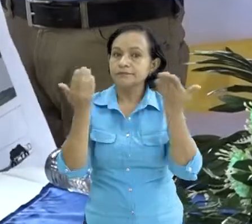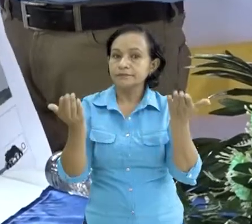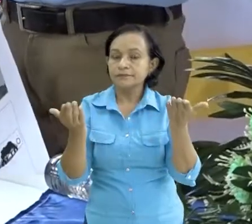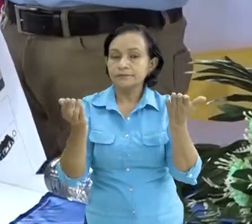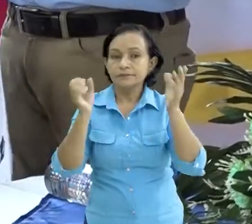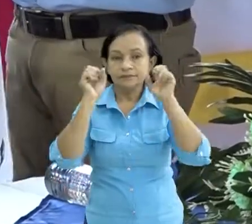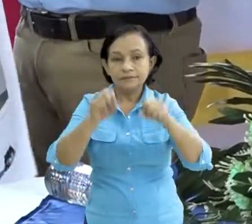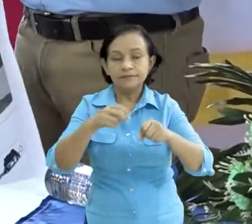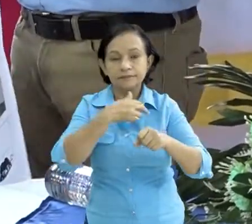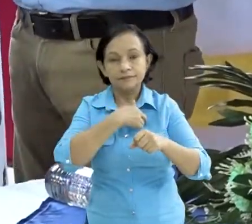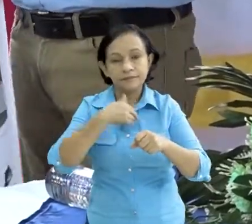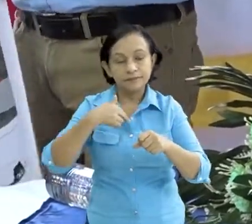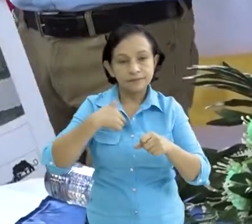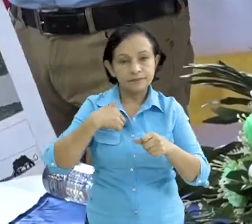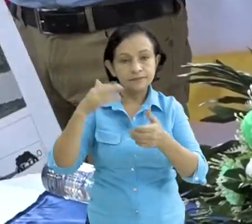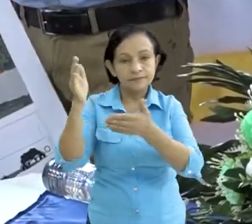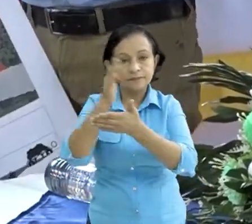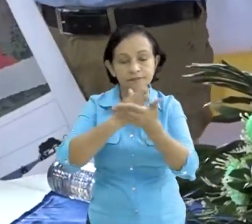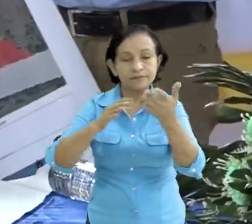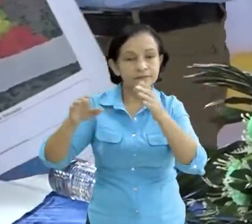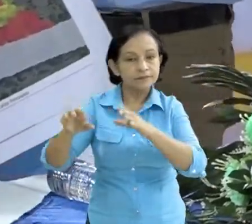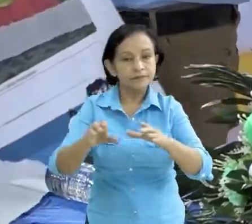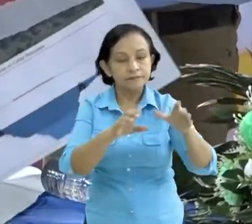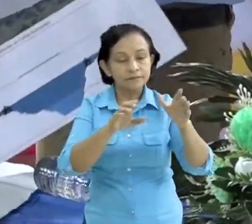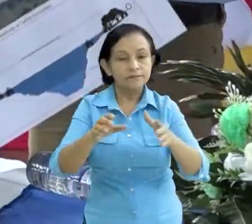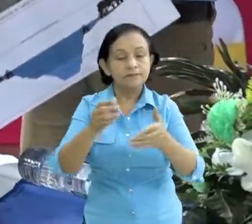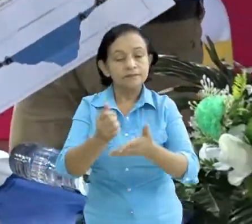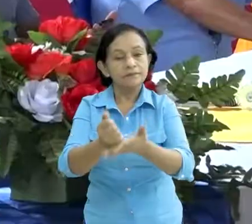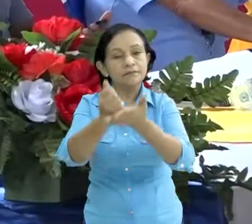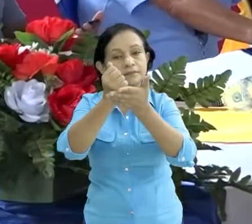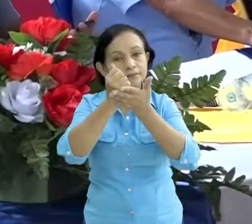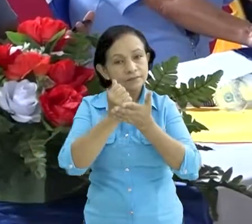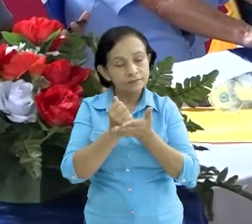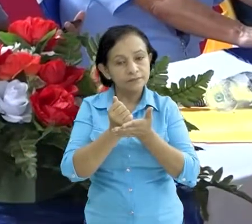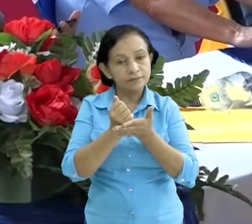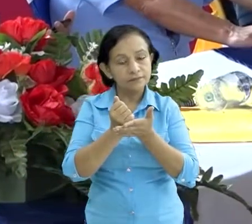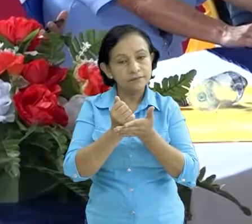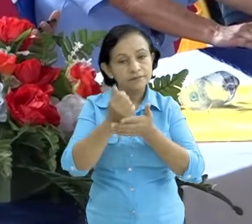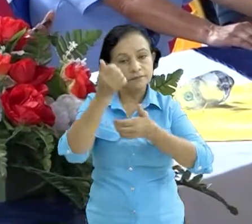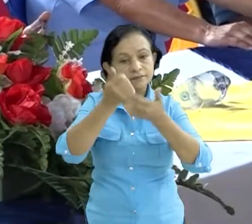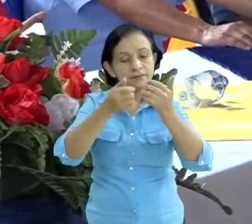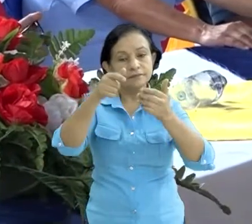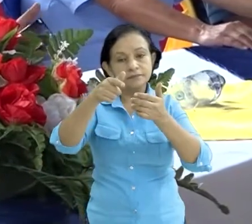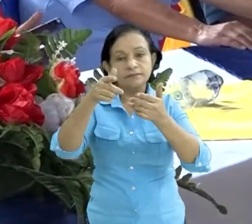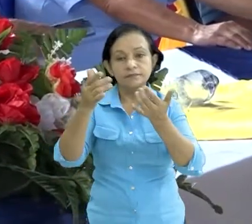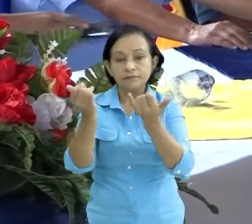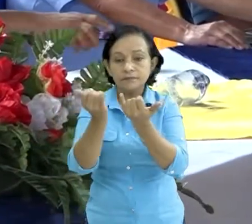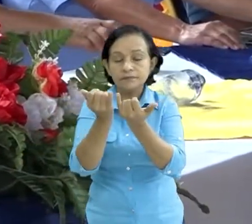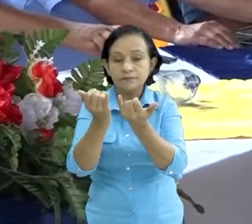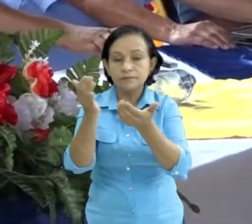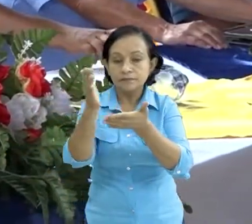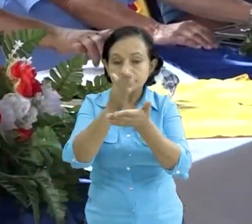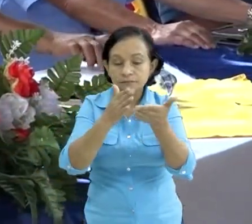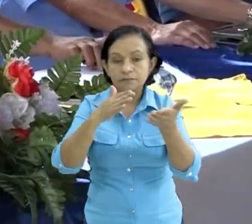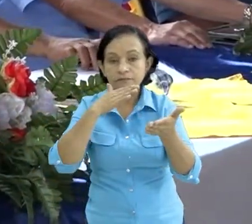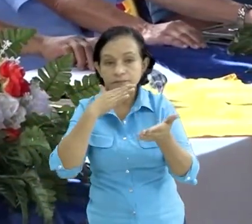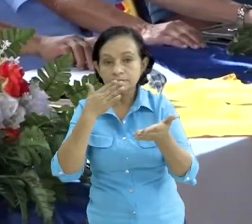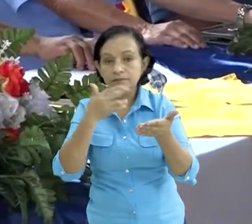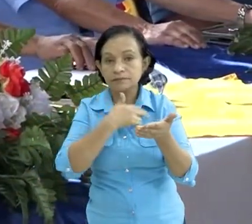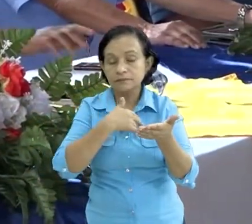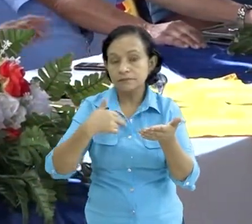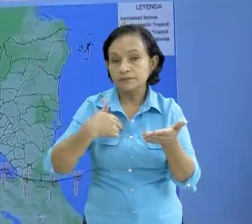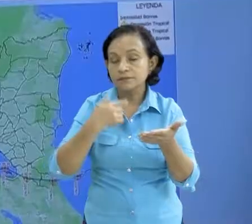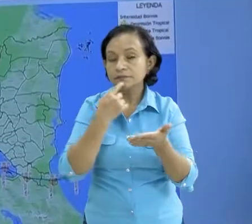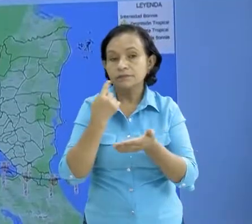de llevar a cabo algunas acciones que nos permitirán disminuir esos riesgos que a través